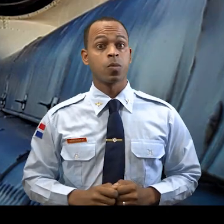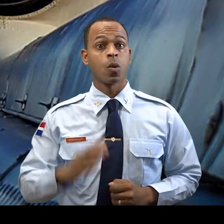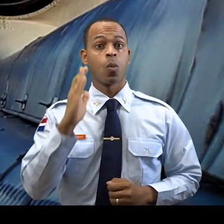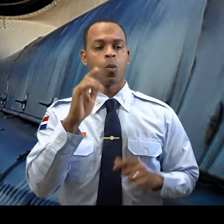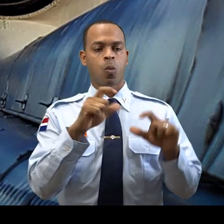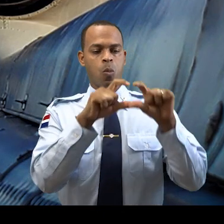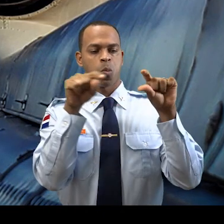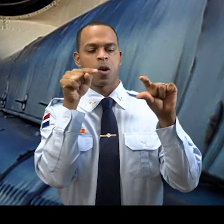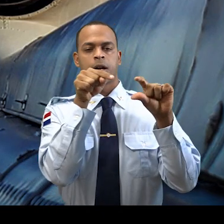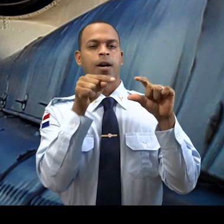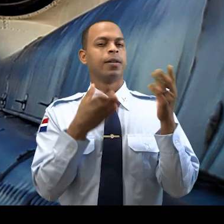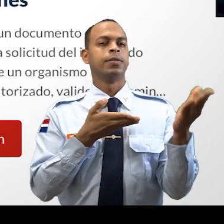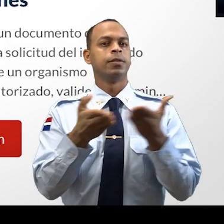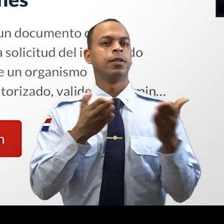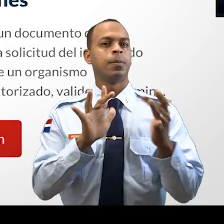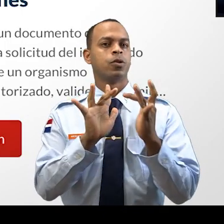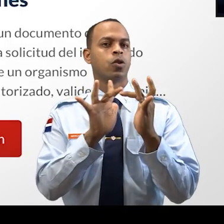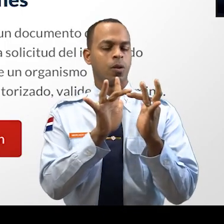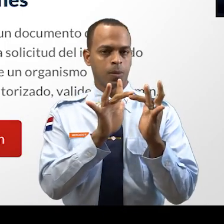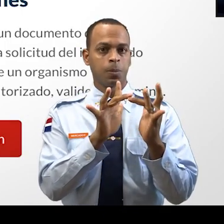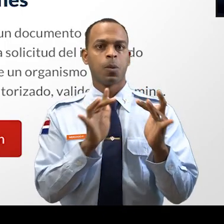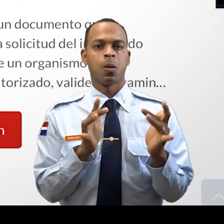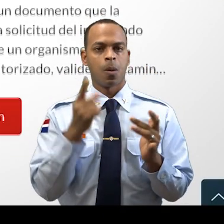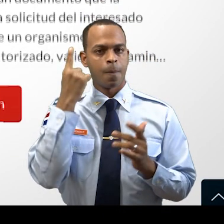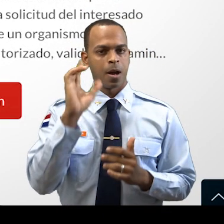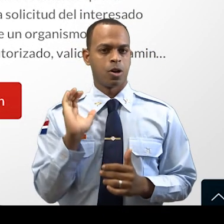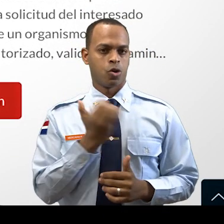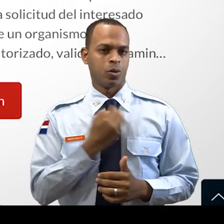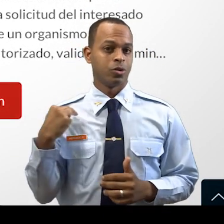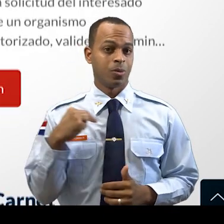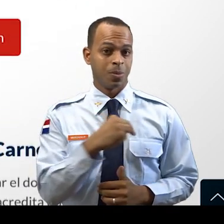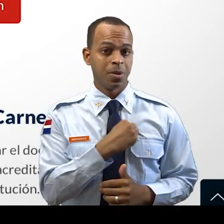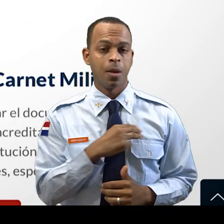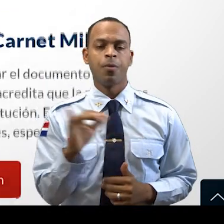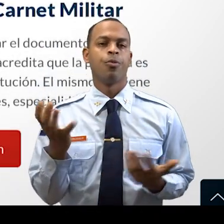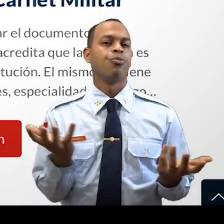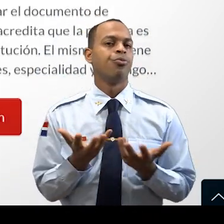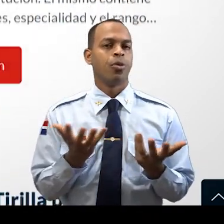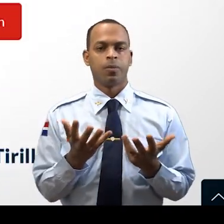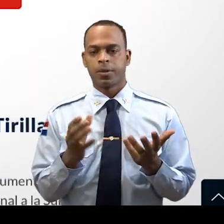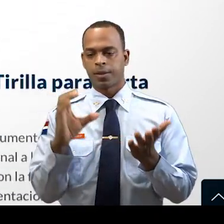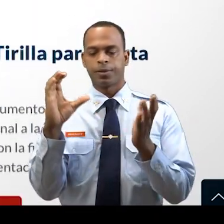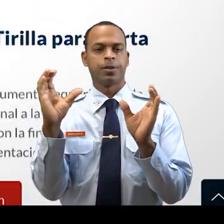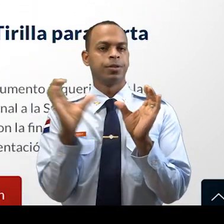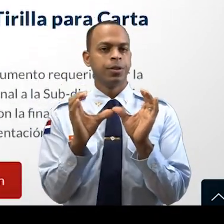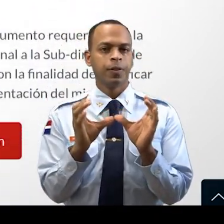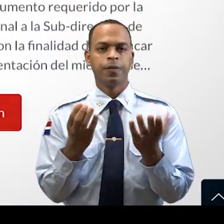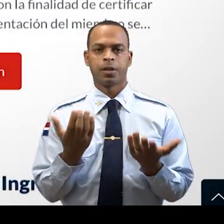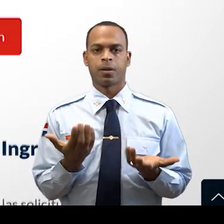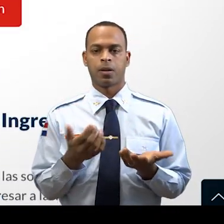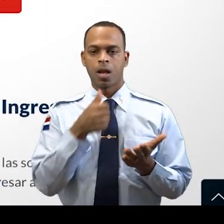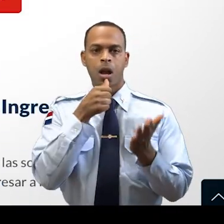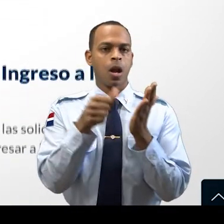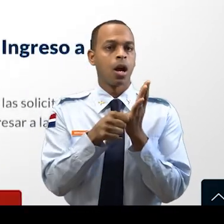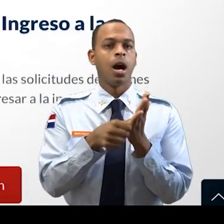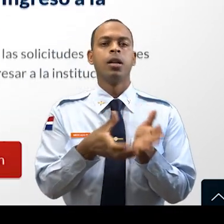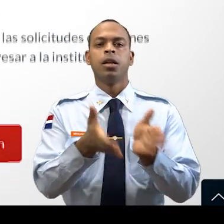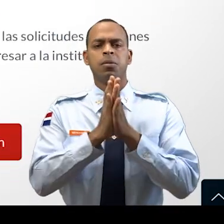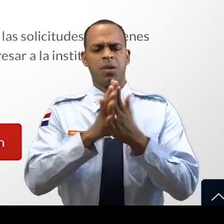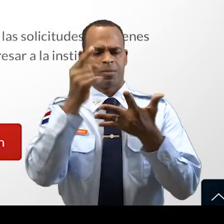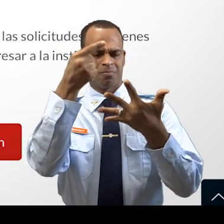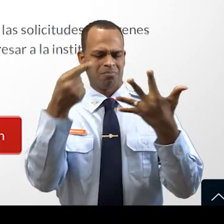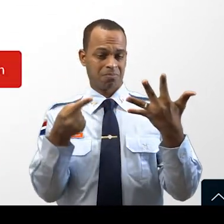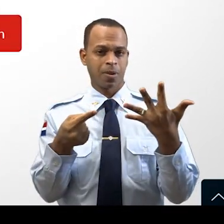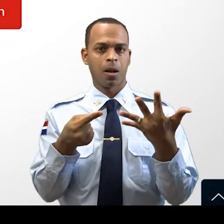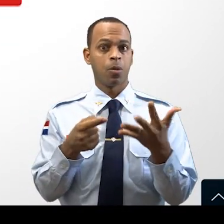ofrecemos una pestaña de servicios en línea para nuestros miembros, como son certificaciones, cartas y solicitudes,